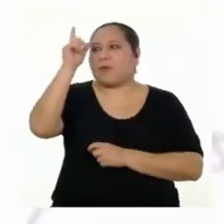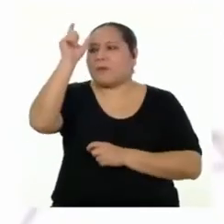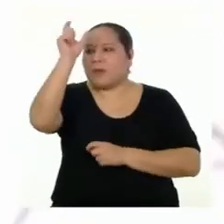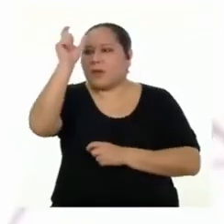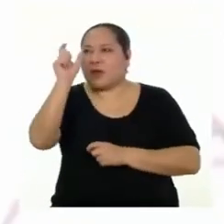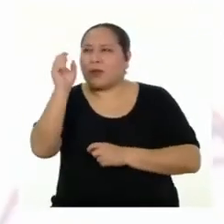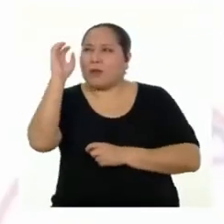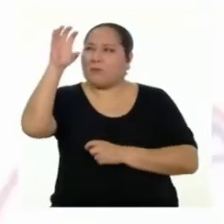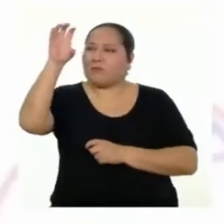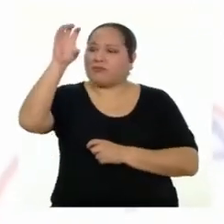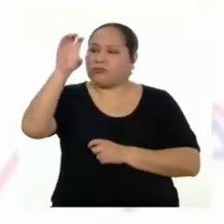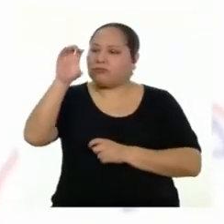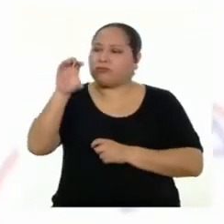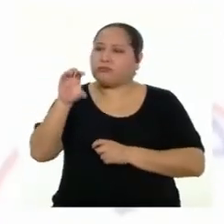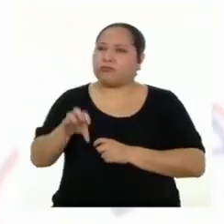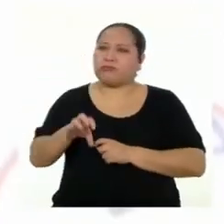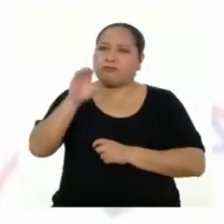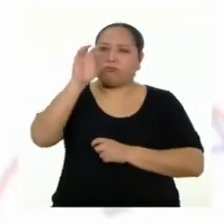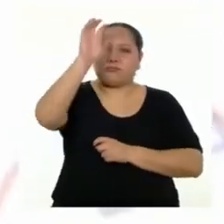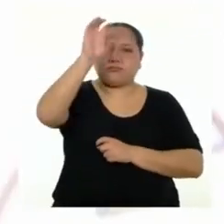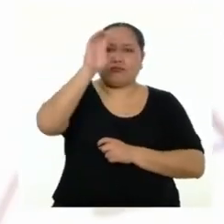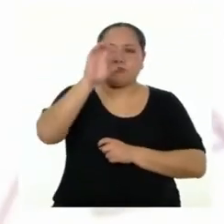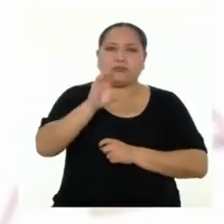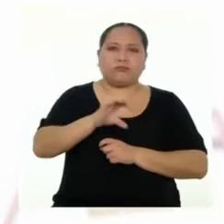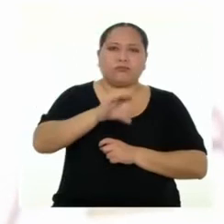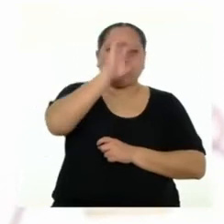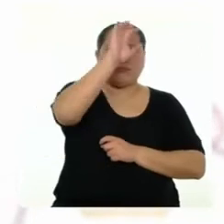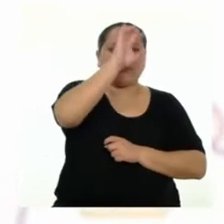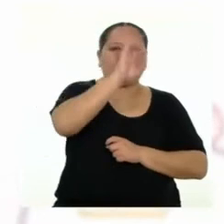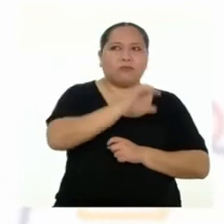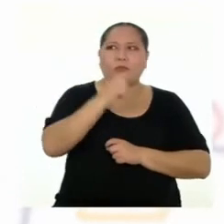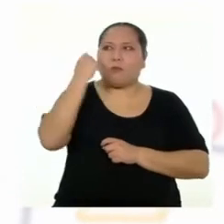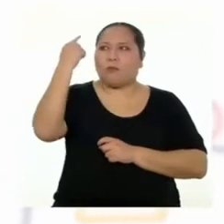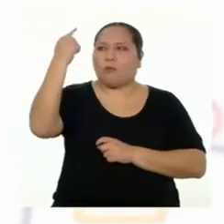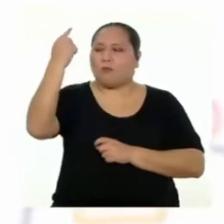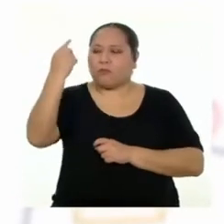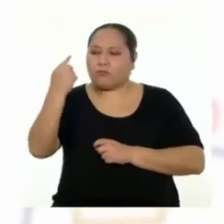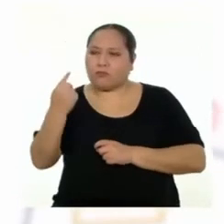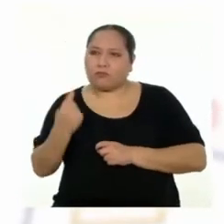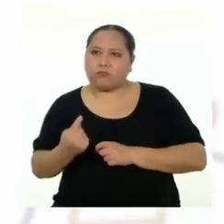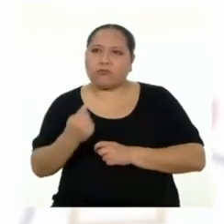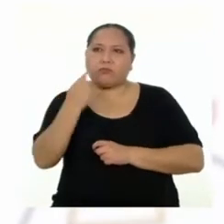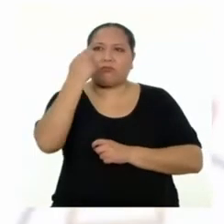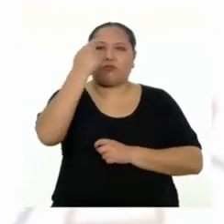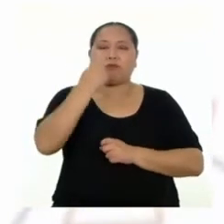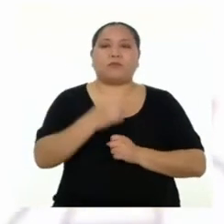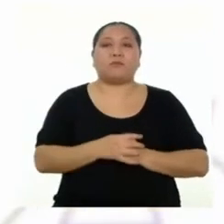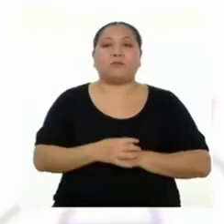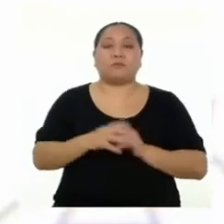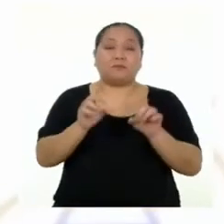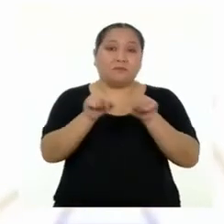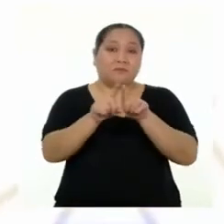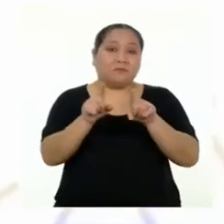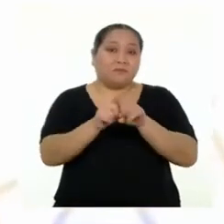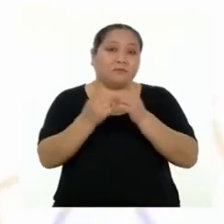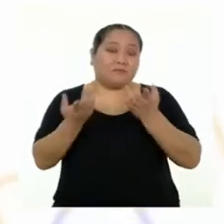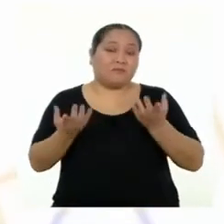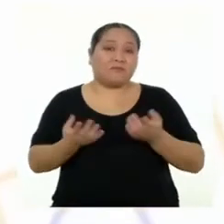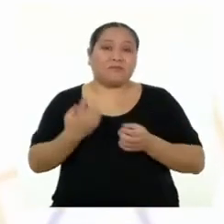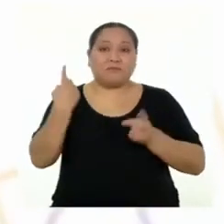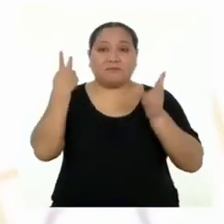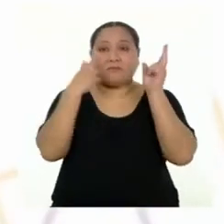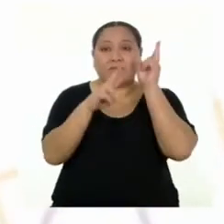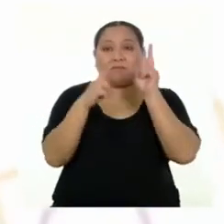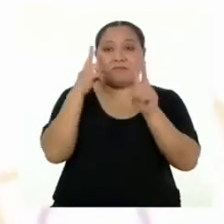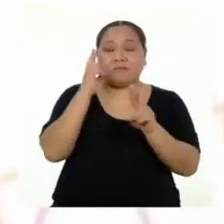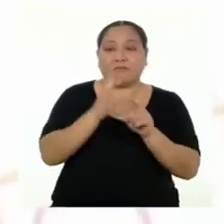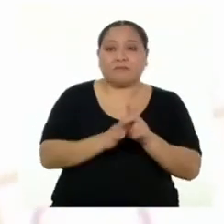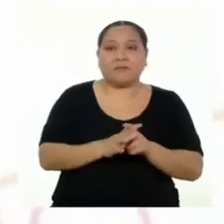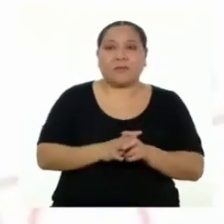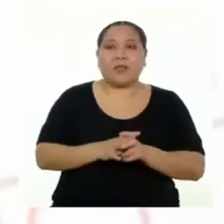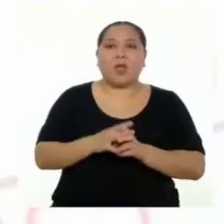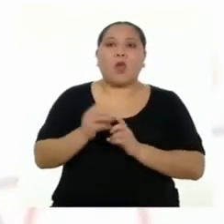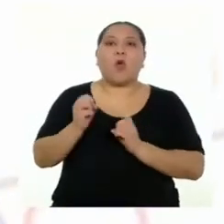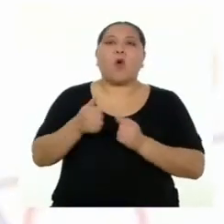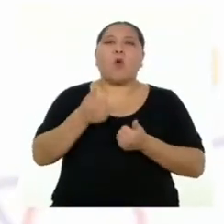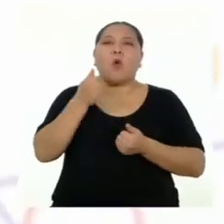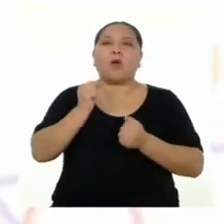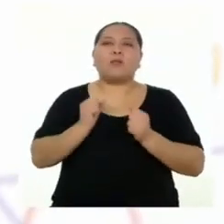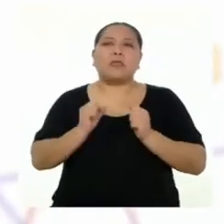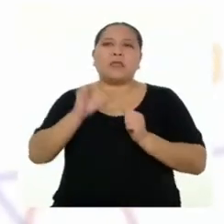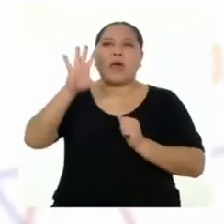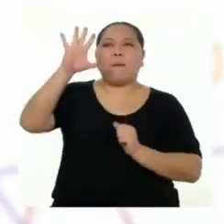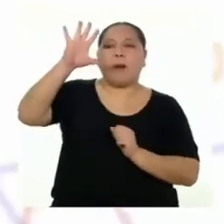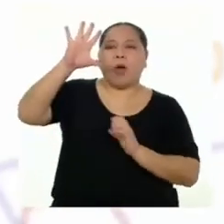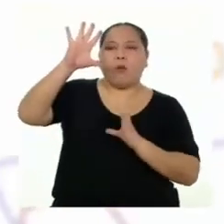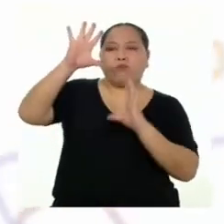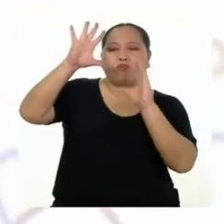figura de la fila y continuar hasta el final una por una. Además, hay que fijarnos en los tamaños,